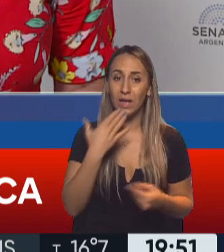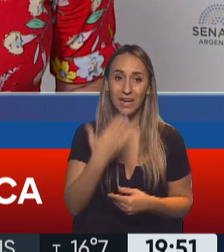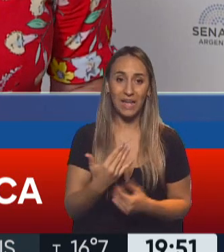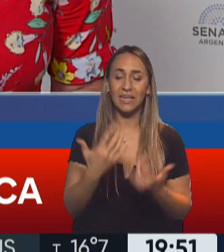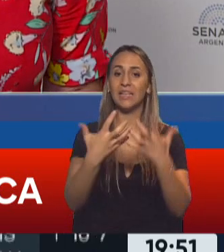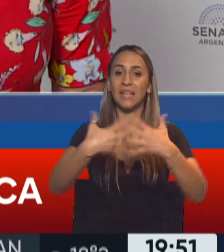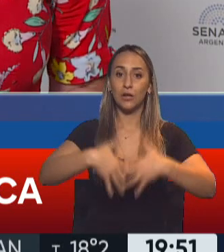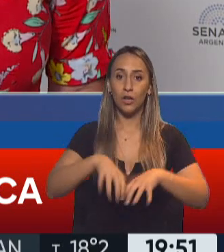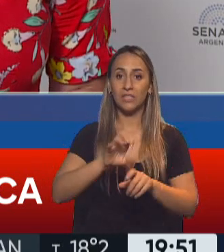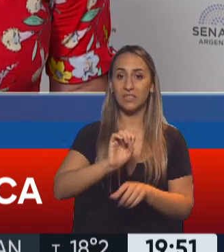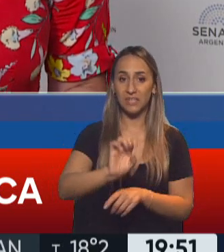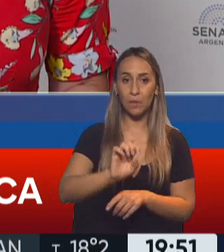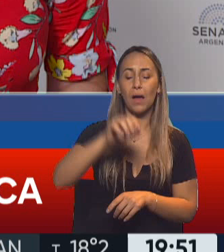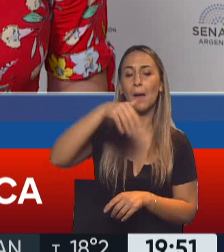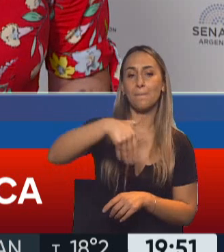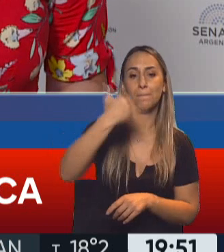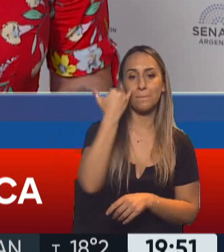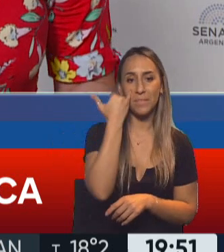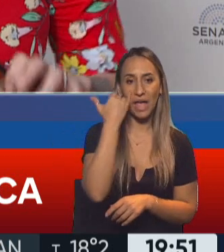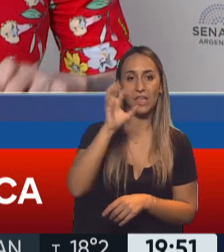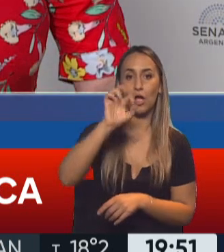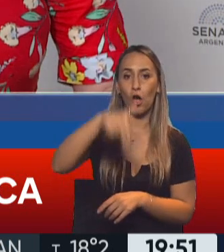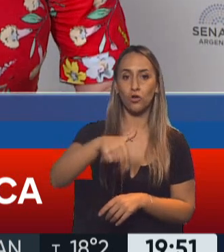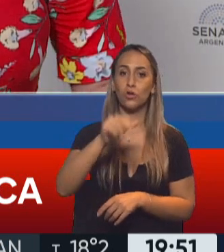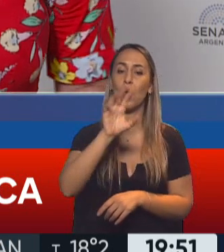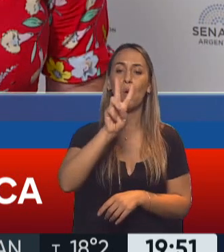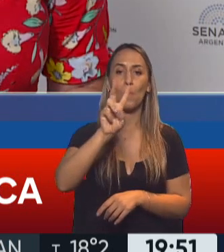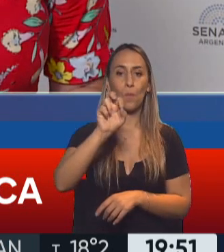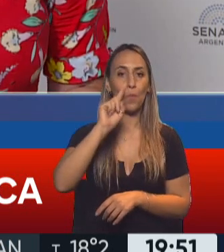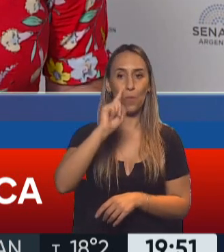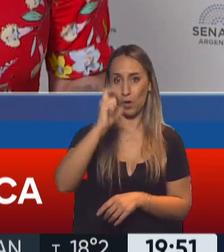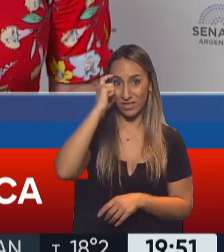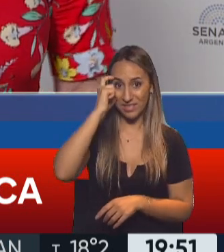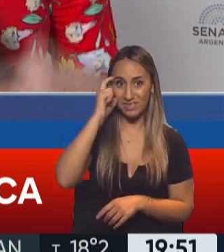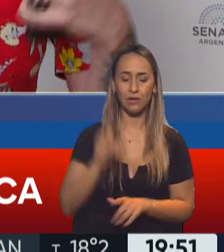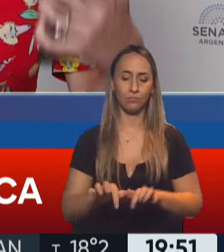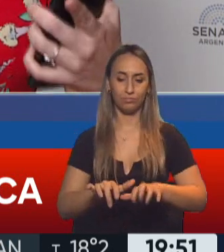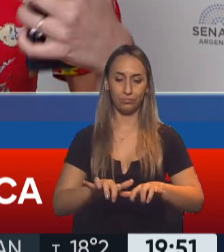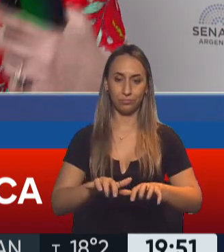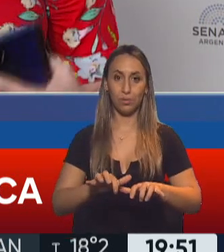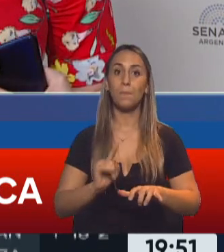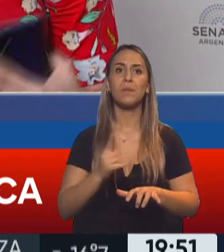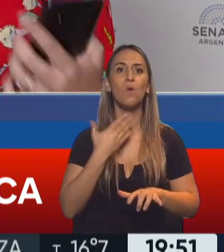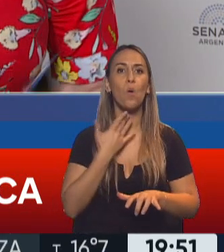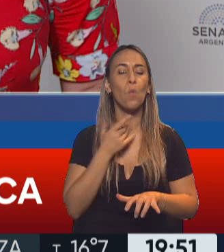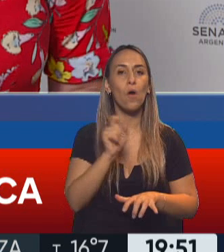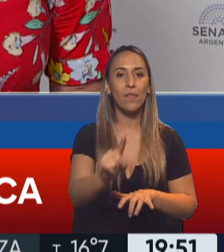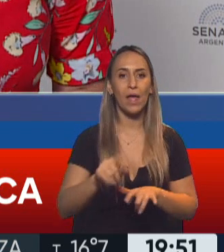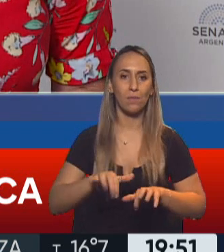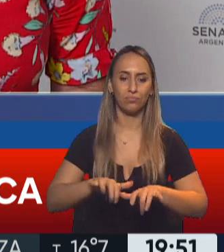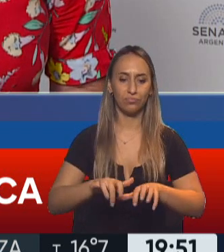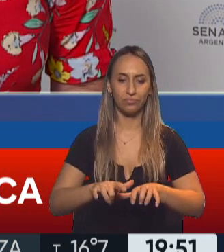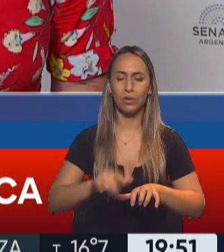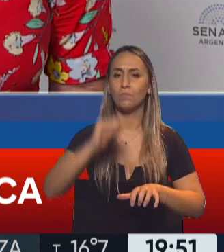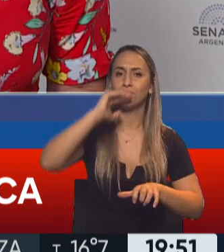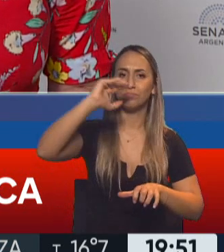tecnología que se llama My Own Voice, que le permitió a él tipear lo que quería decir y que su propia voz responda esas